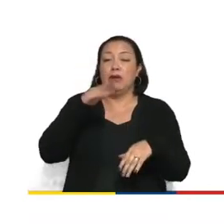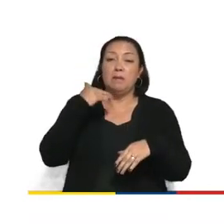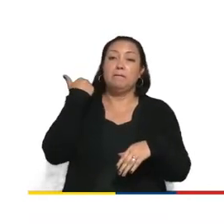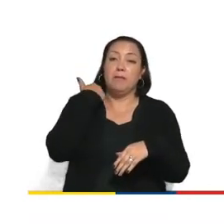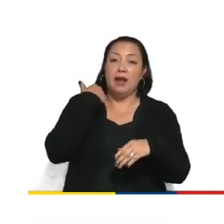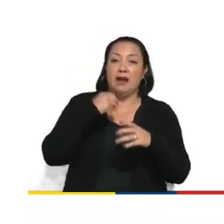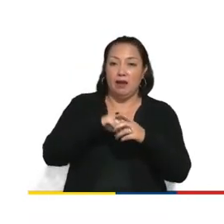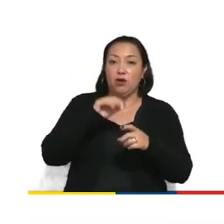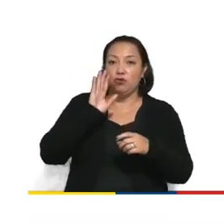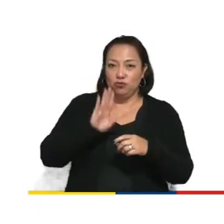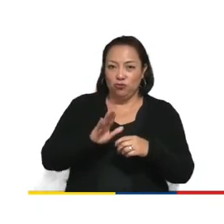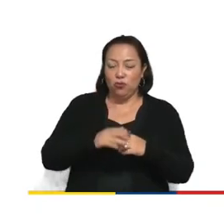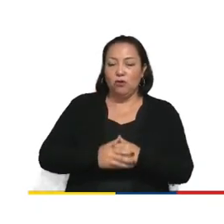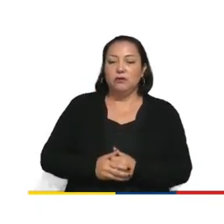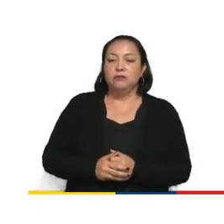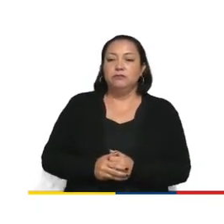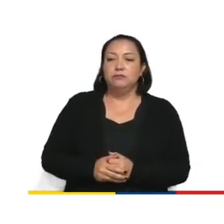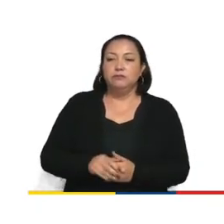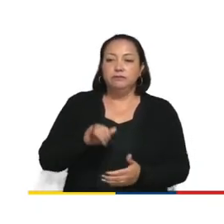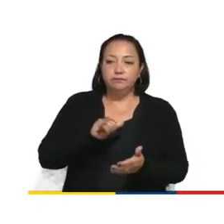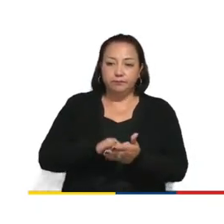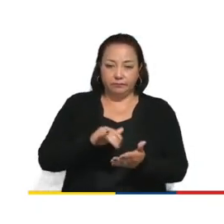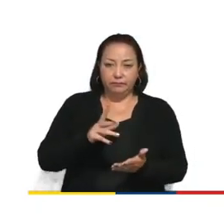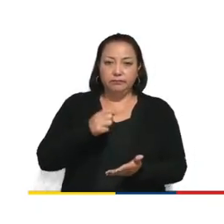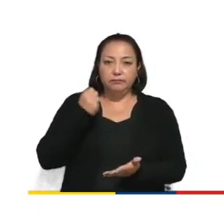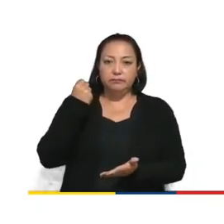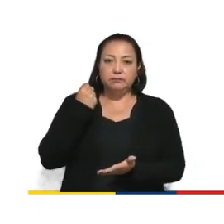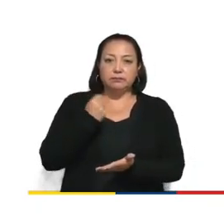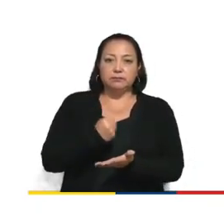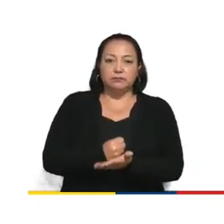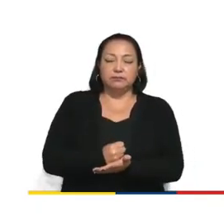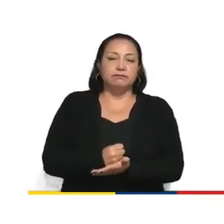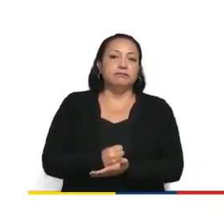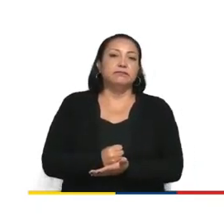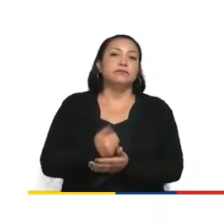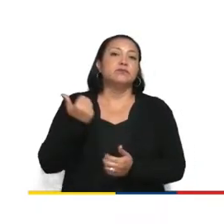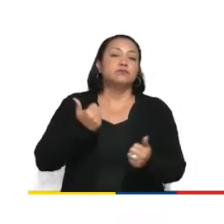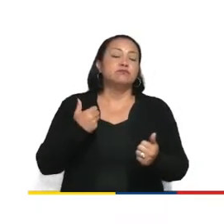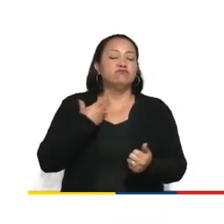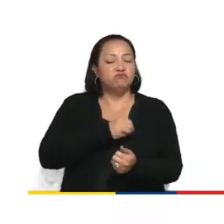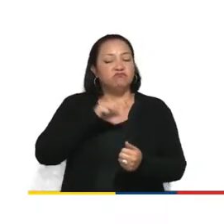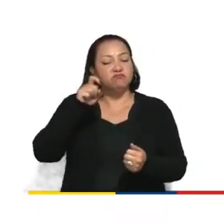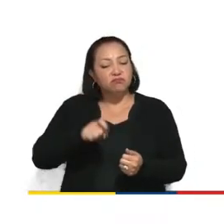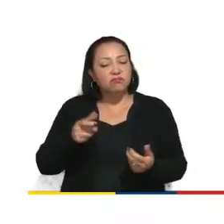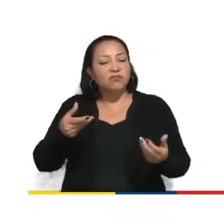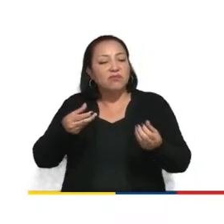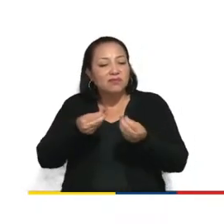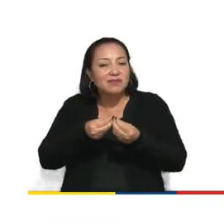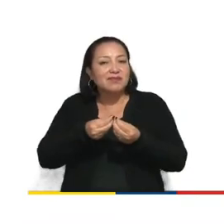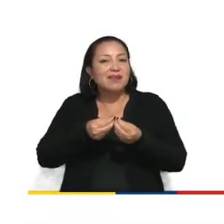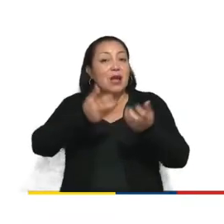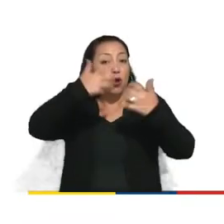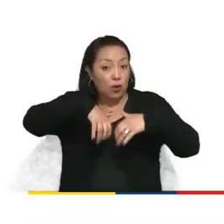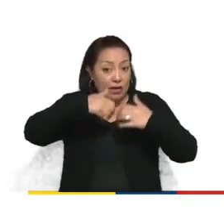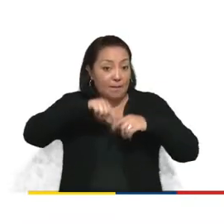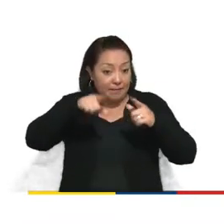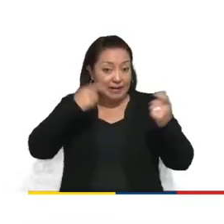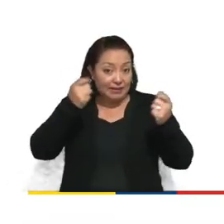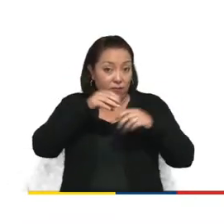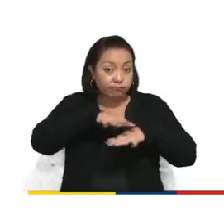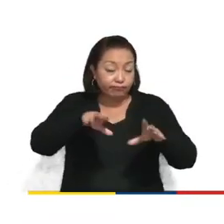en este sentido. Existe la obligación de cooperar con la compañía de telecomunicaciones